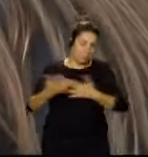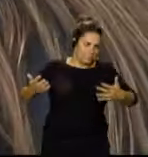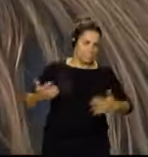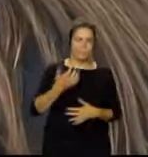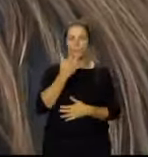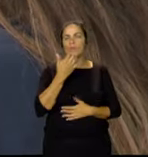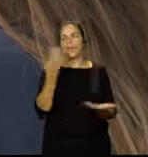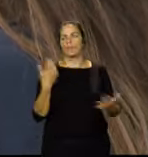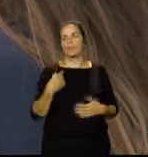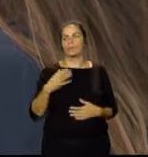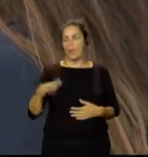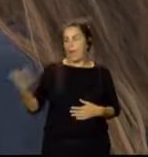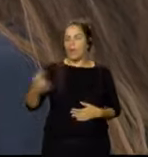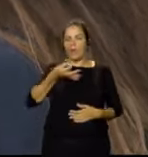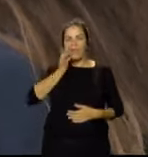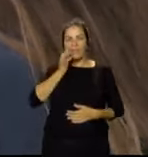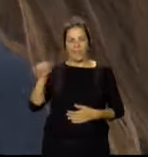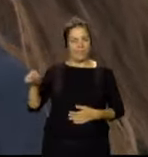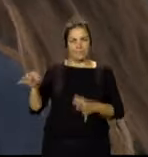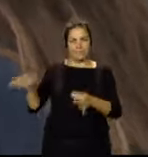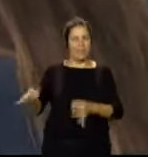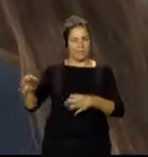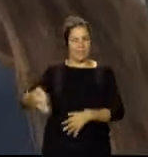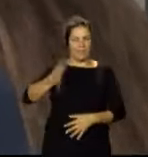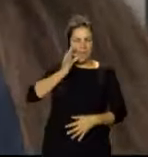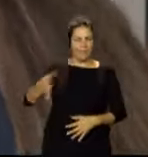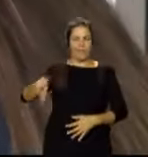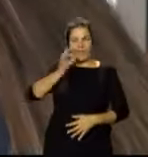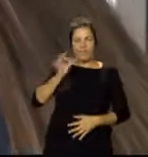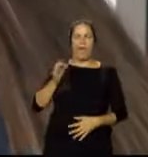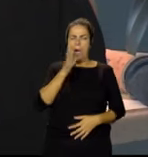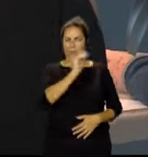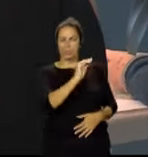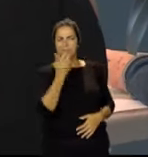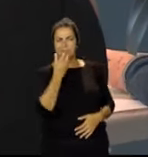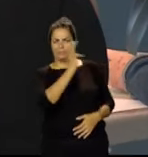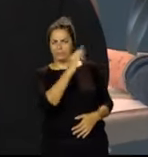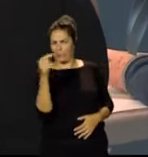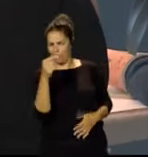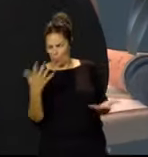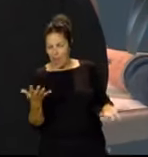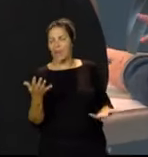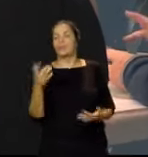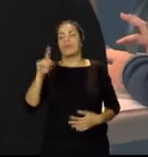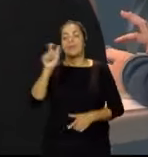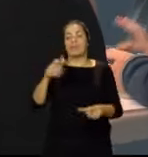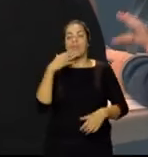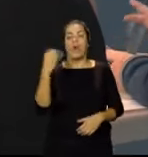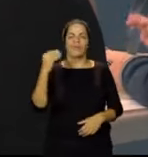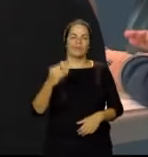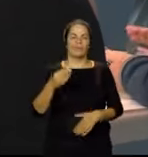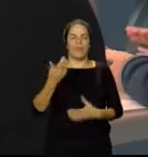tener café al lado durante todo el tiempo. Ahora te preguntaré si eso es bueno o malo. Entre los jóvenes se estila, pues también bebidas